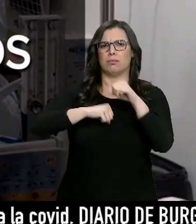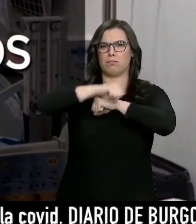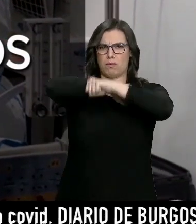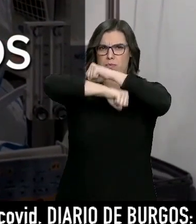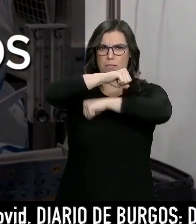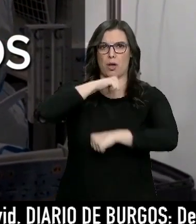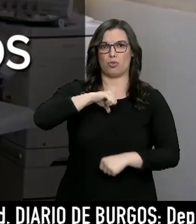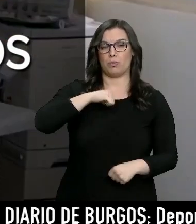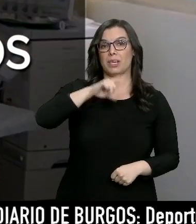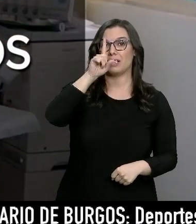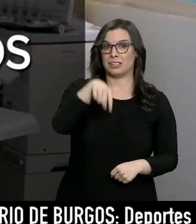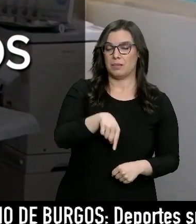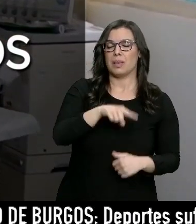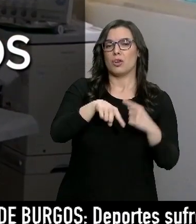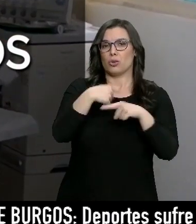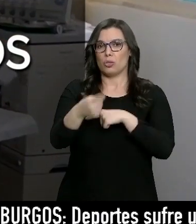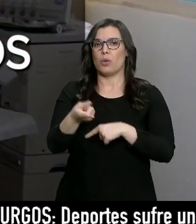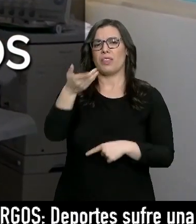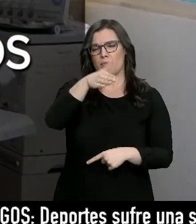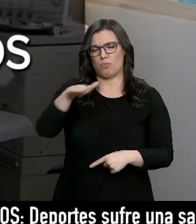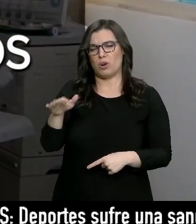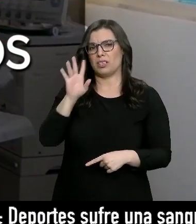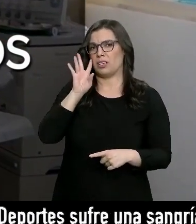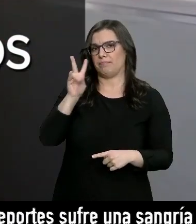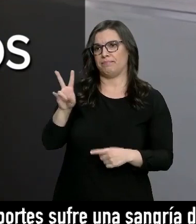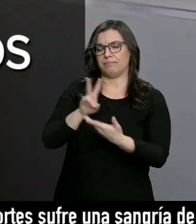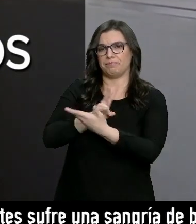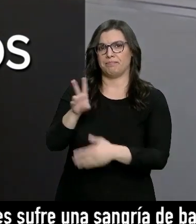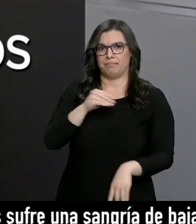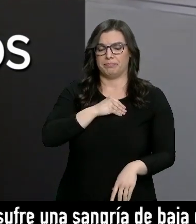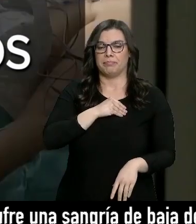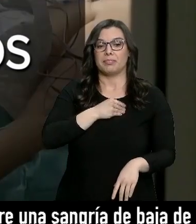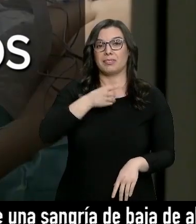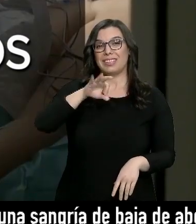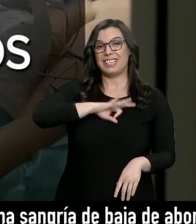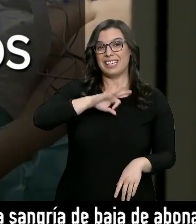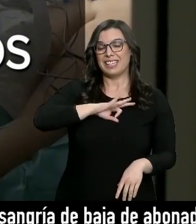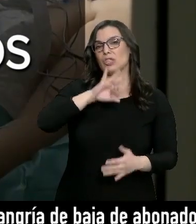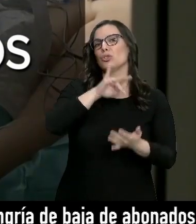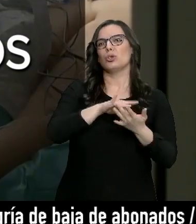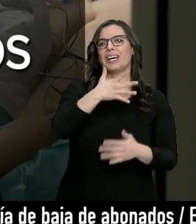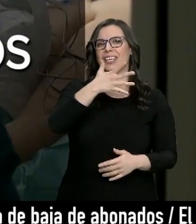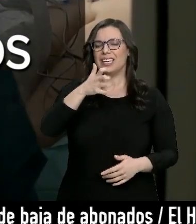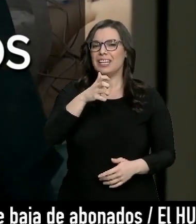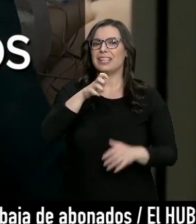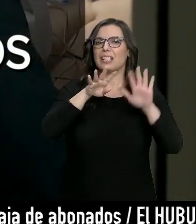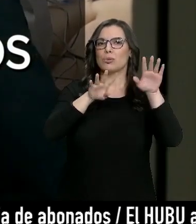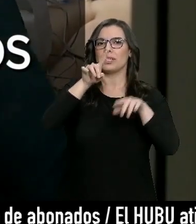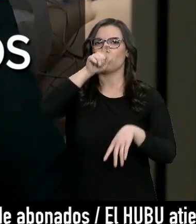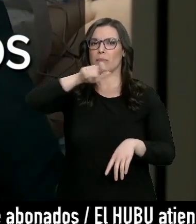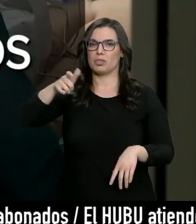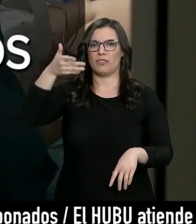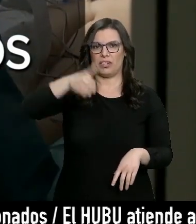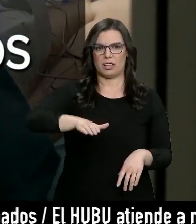traduce, desgraciadamente, en muertes. Ahí lo están viendo. En esta tercera ola, durante enero, han fallecido 591